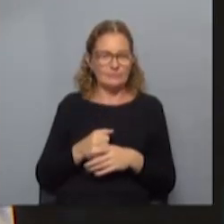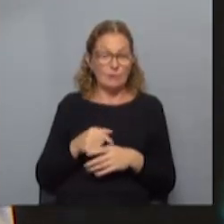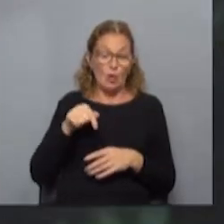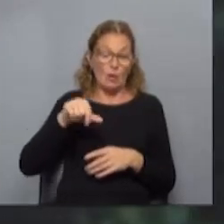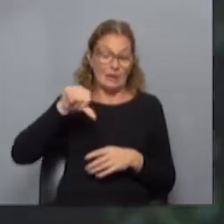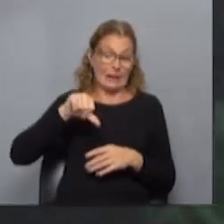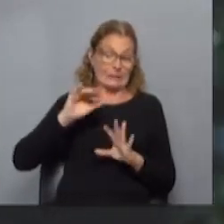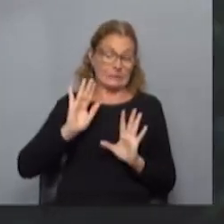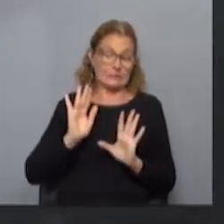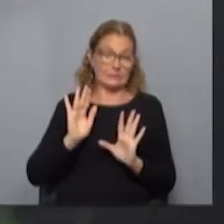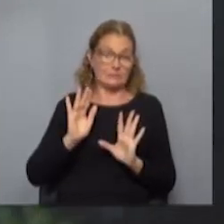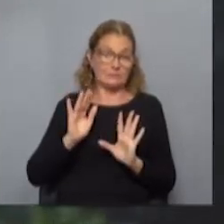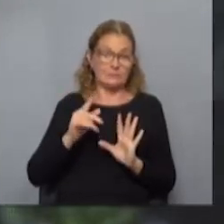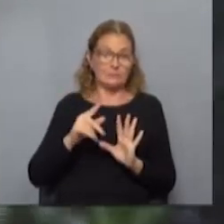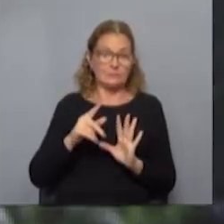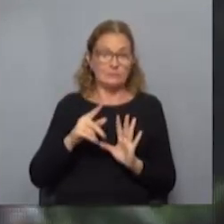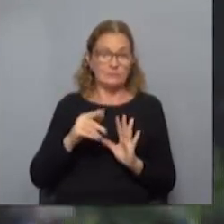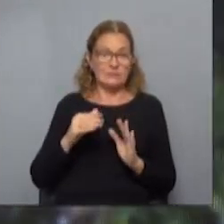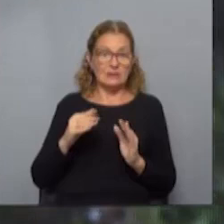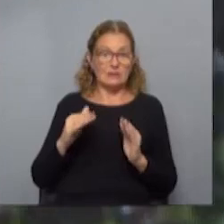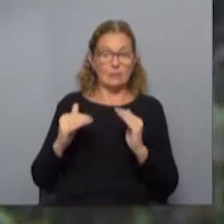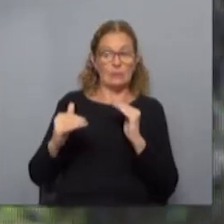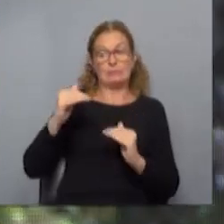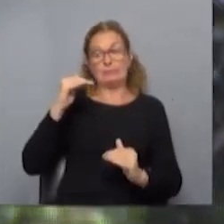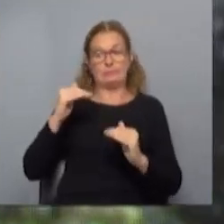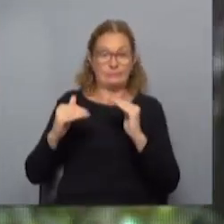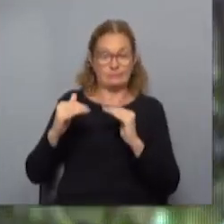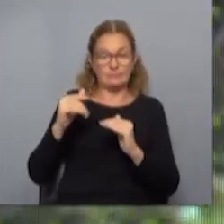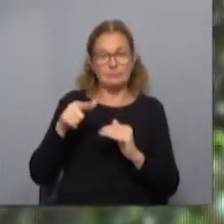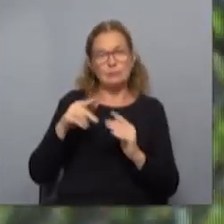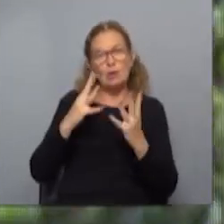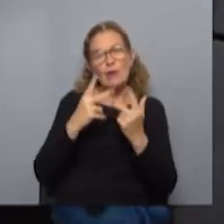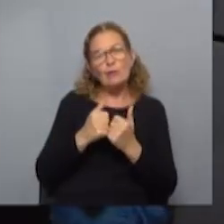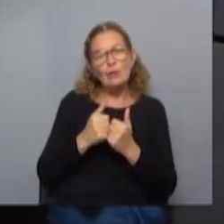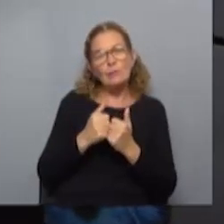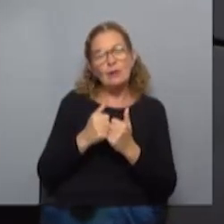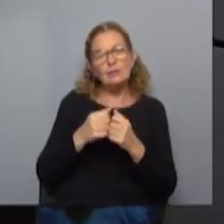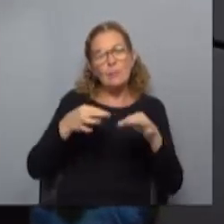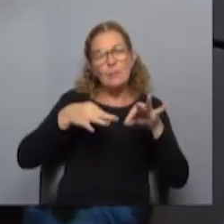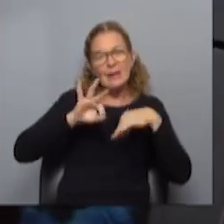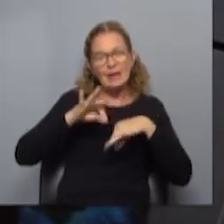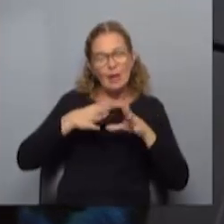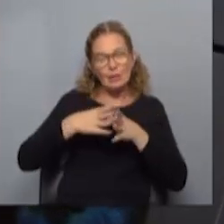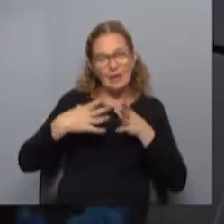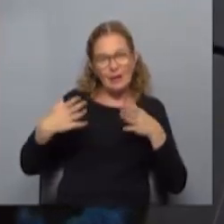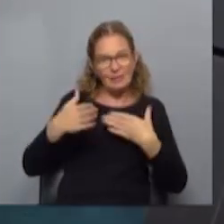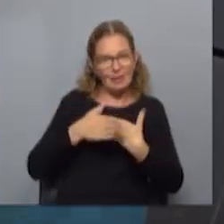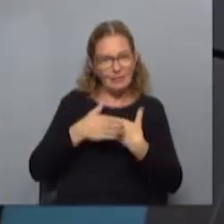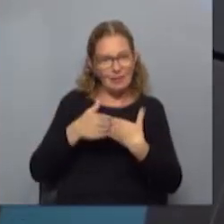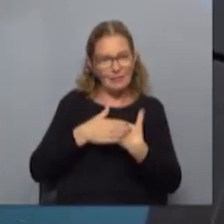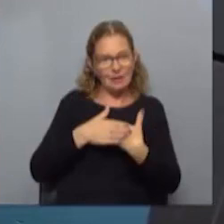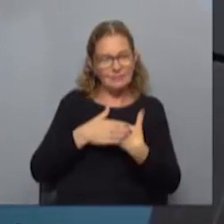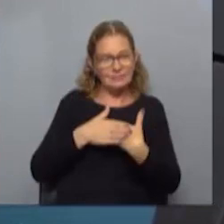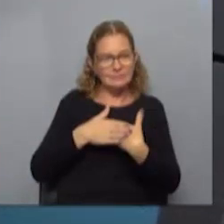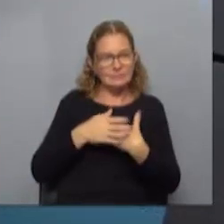Sí, indudablemente estamos en desventaja. De todas formas, o sea, tenemos mercados tan grandes alrededor que